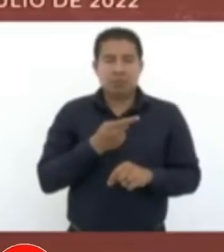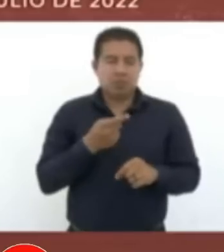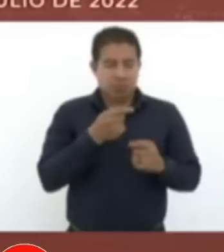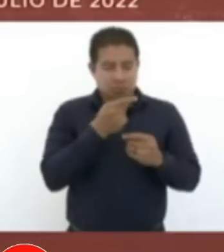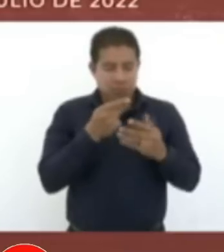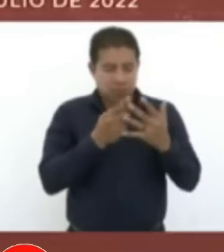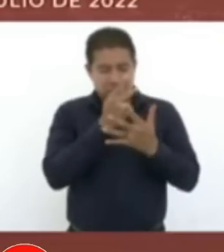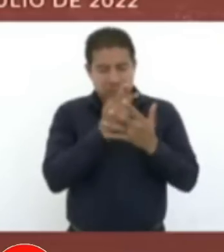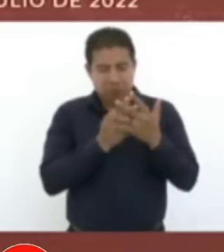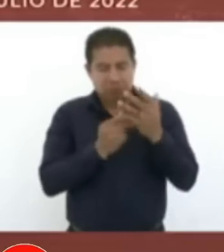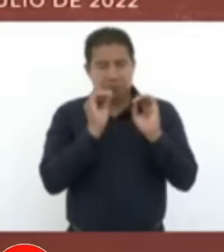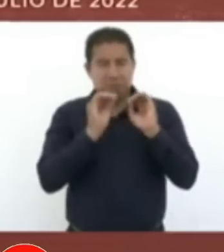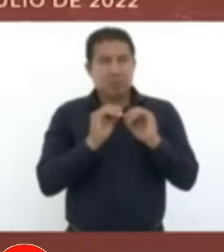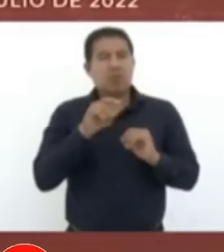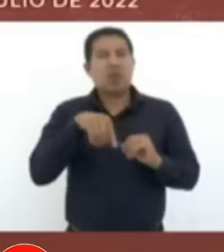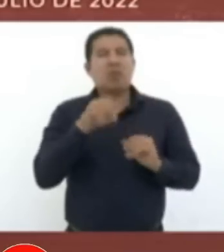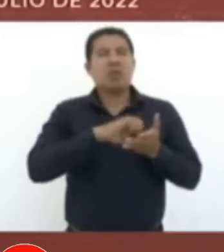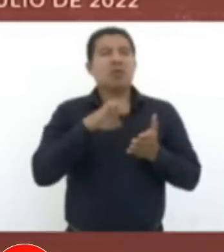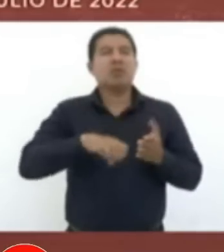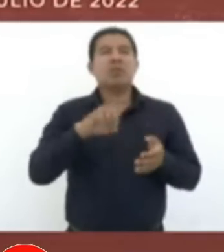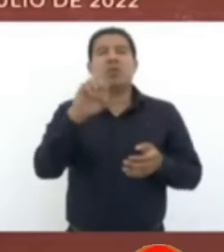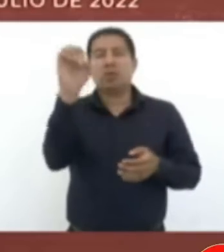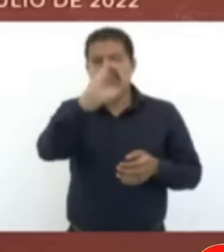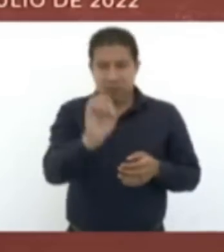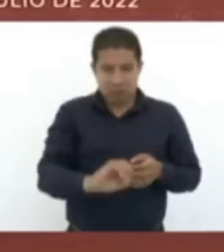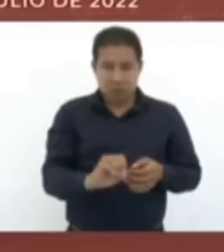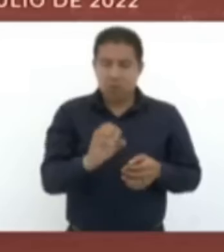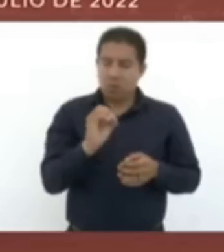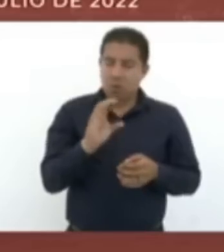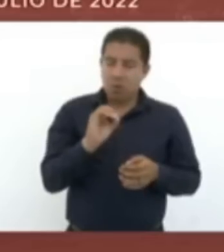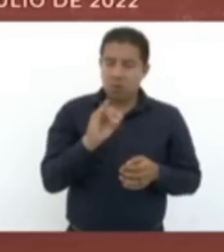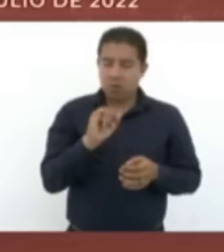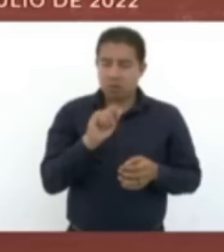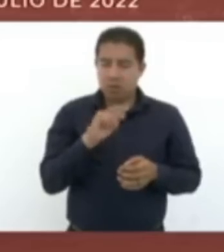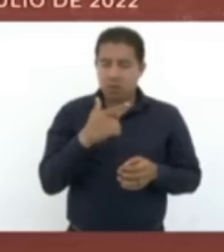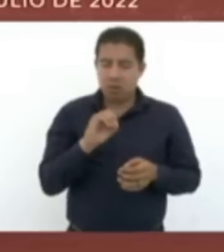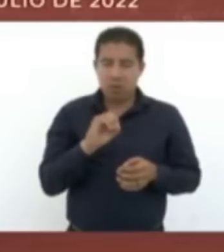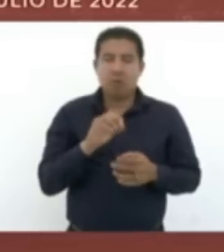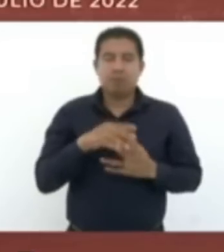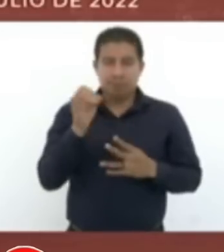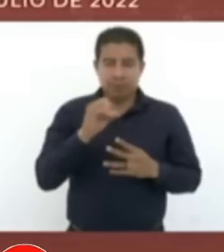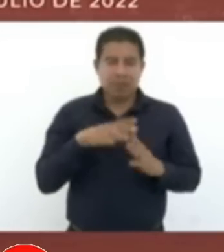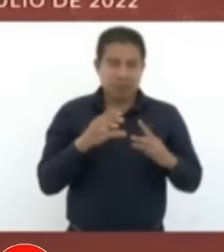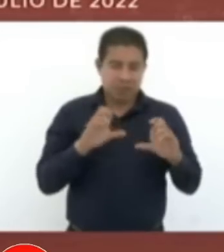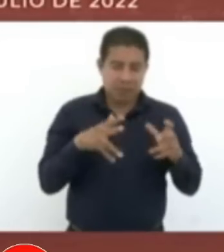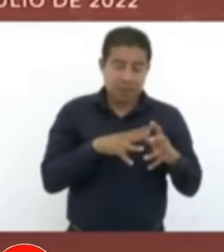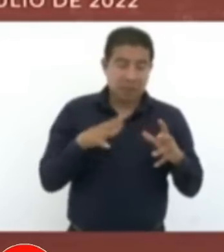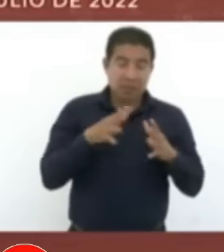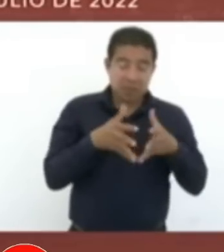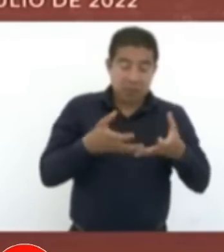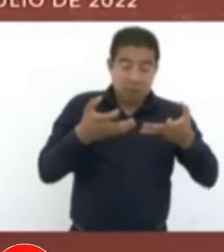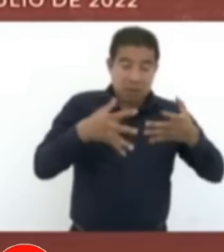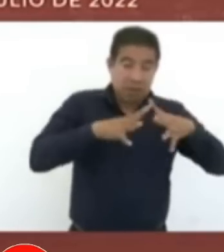por ejemplo, en Ococingo, que es en efecto el municipio con más territorio,